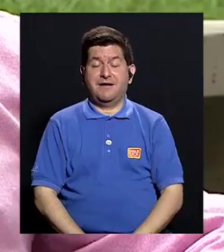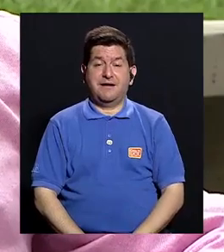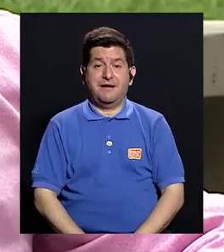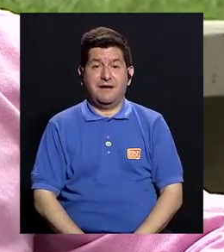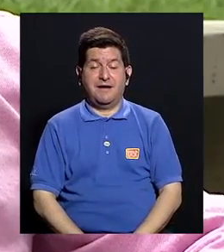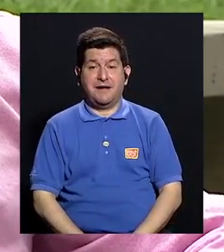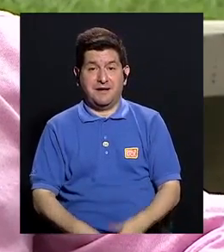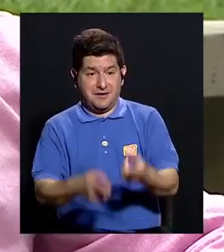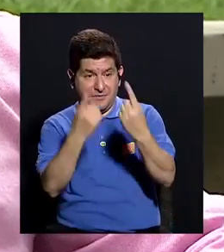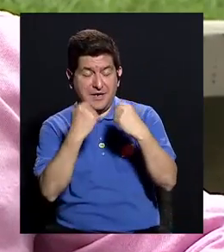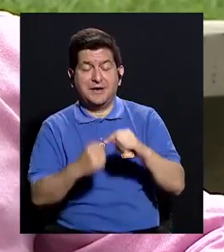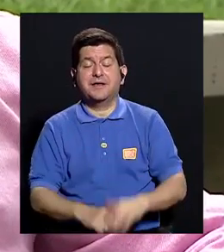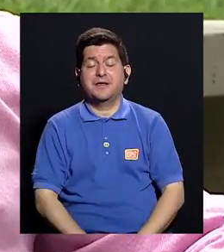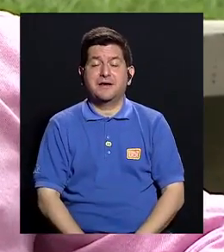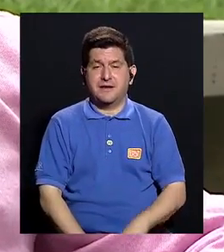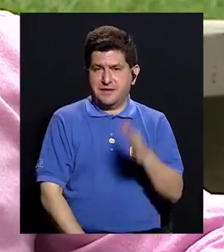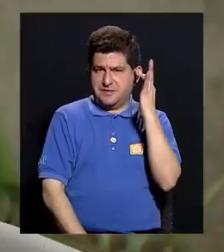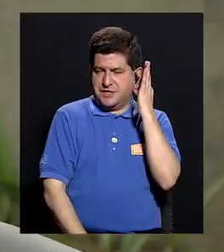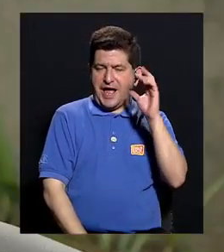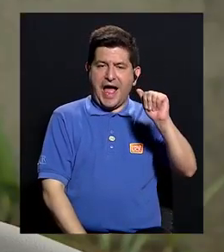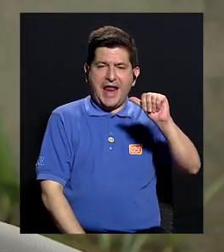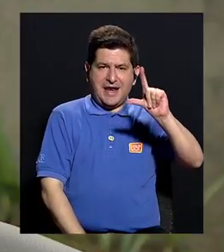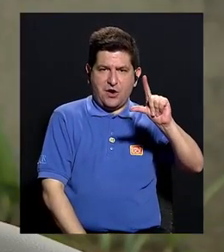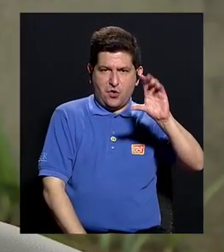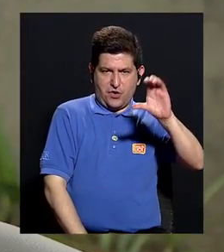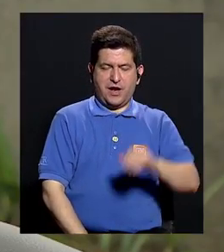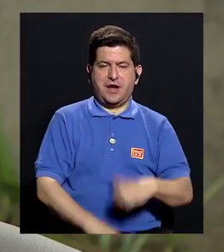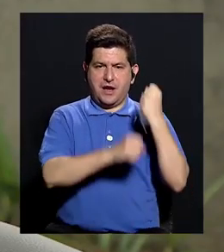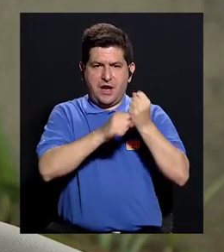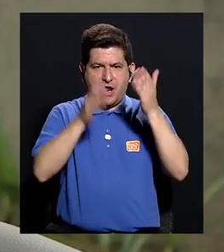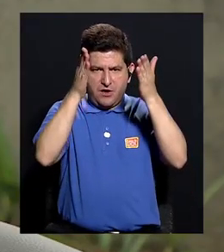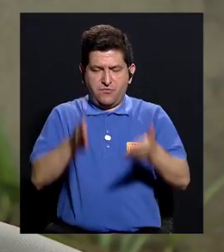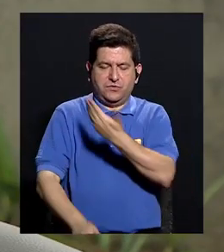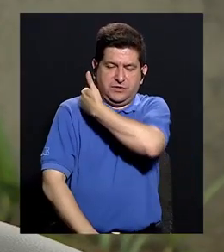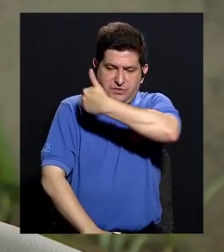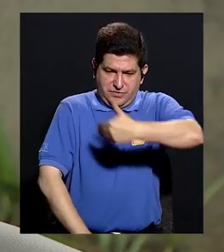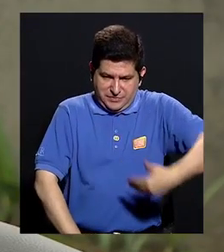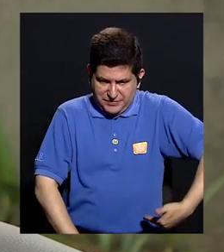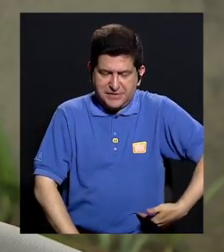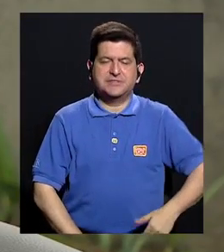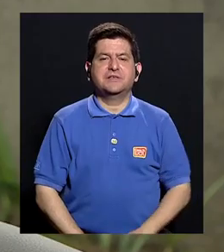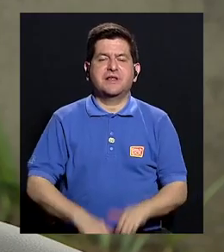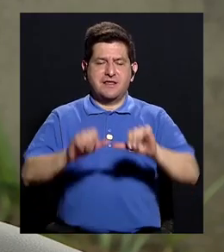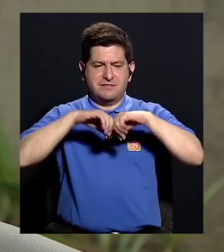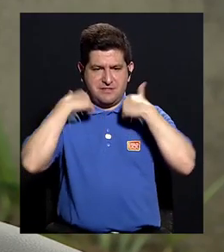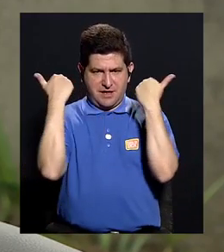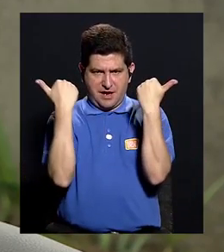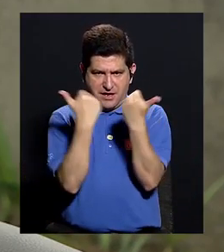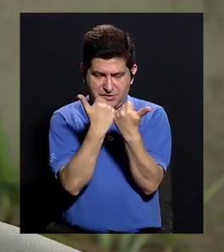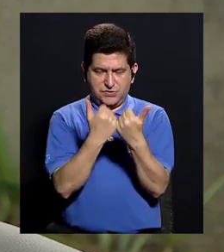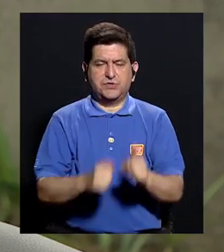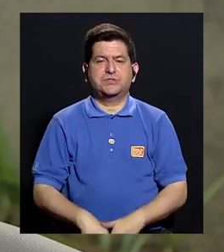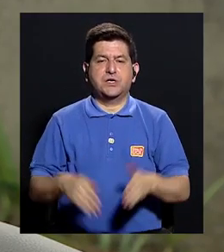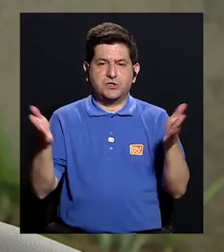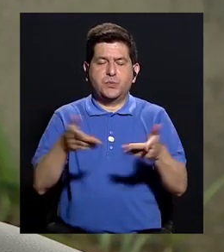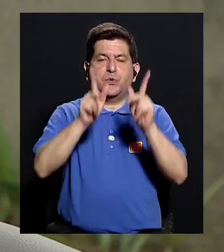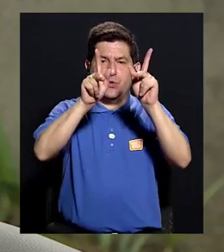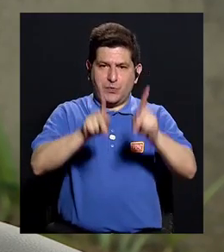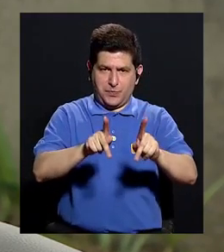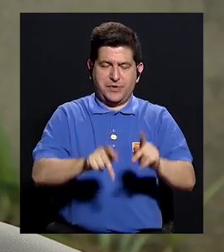de contar con la señora Ana Lorena Cordero, quien es fundadora y presidenta de la asociación